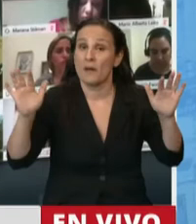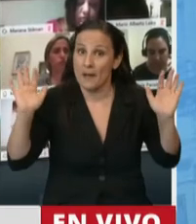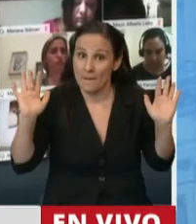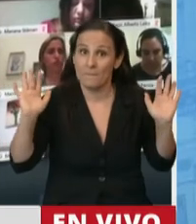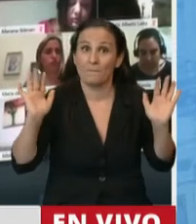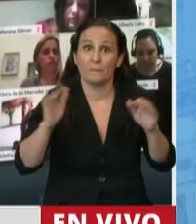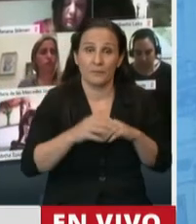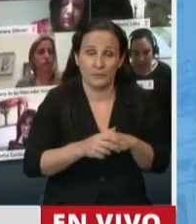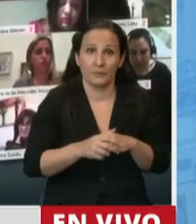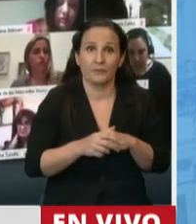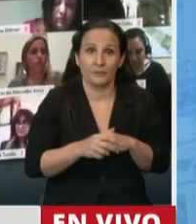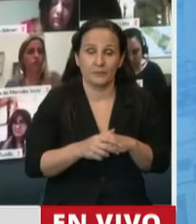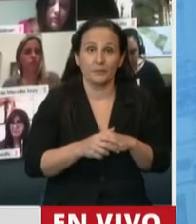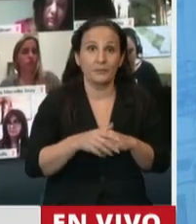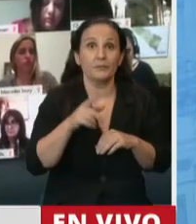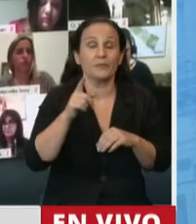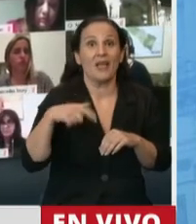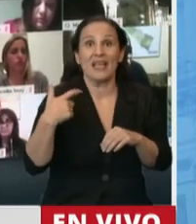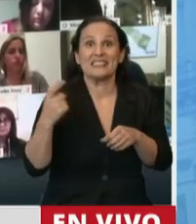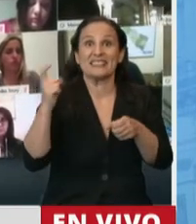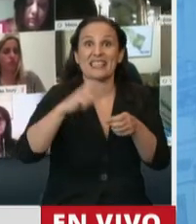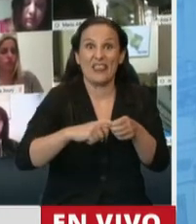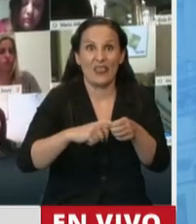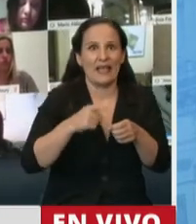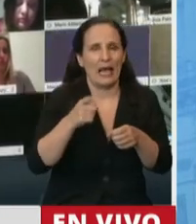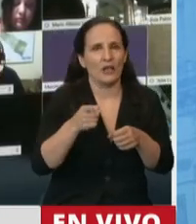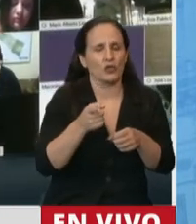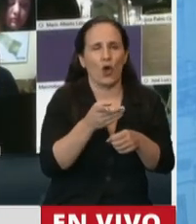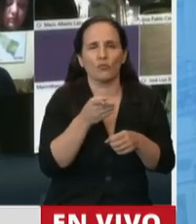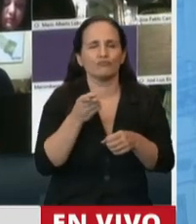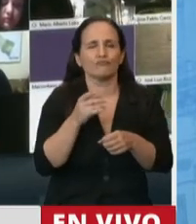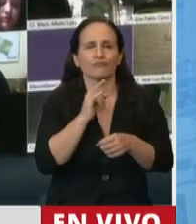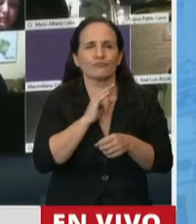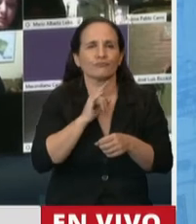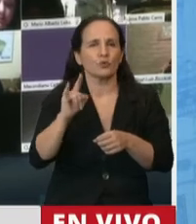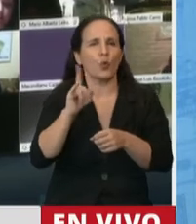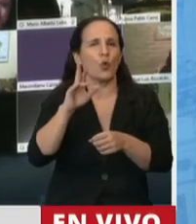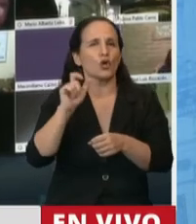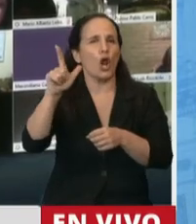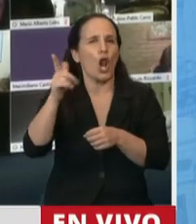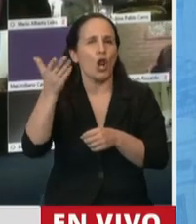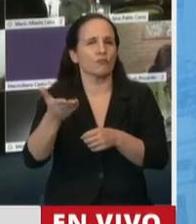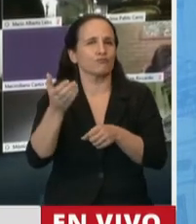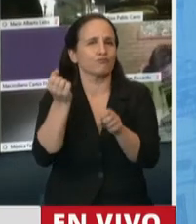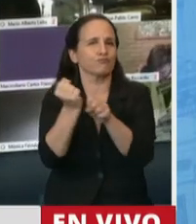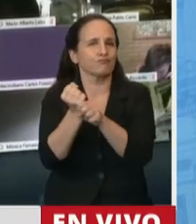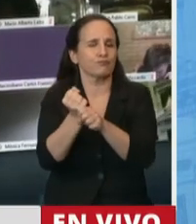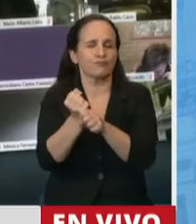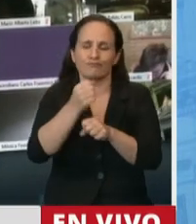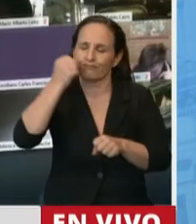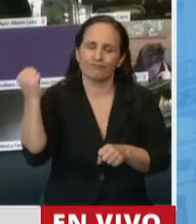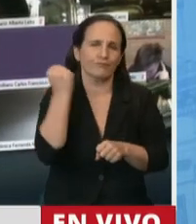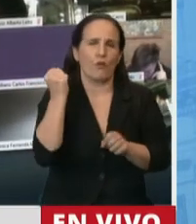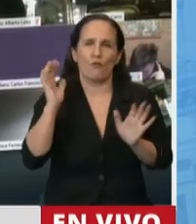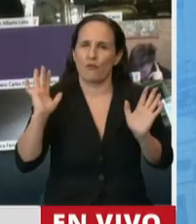también es que se le otorga a los sindicatos un rol fundamental. He escuchado que